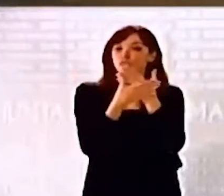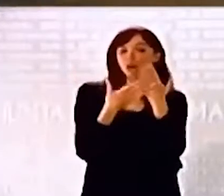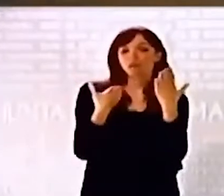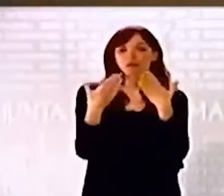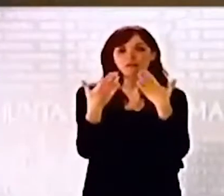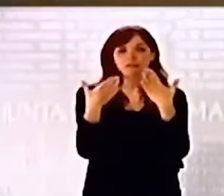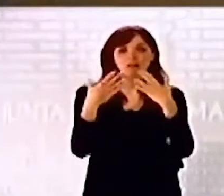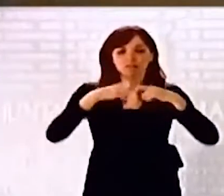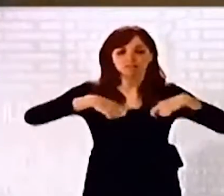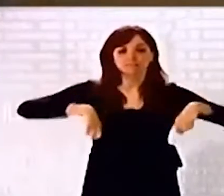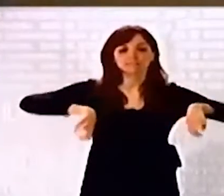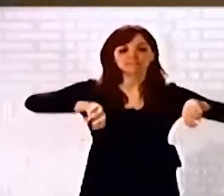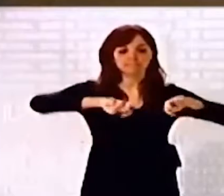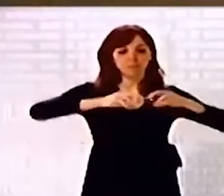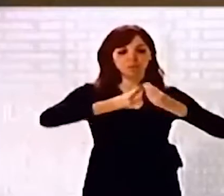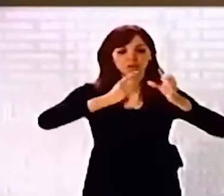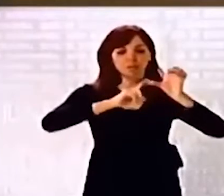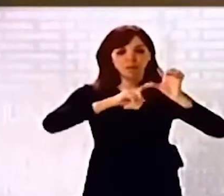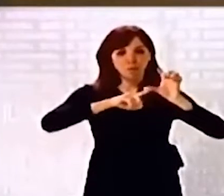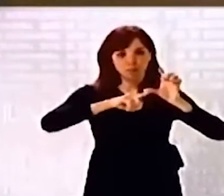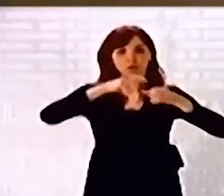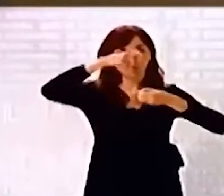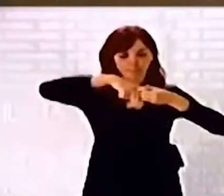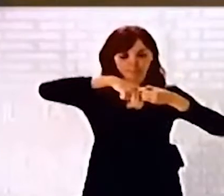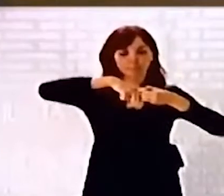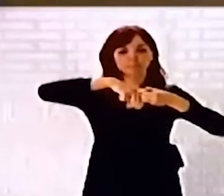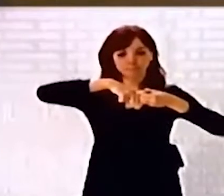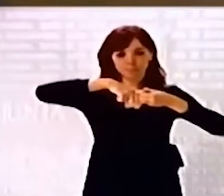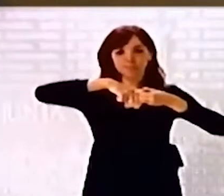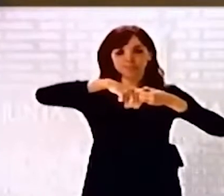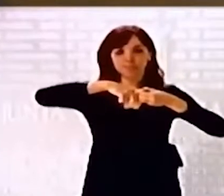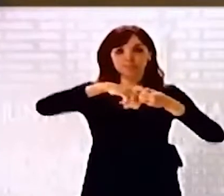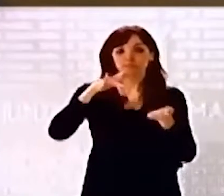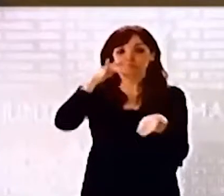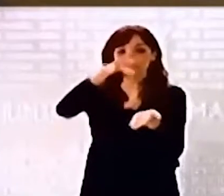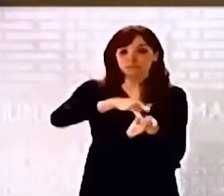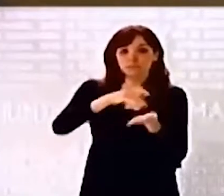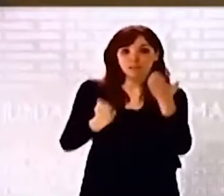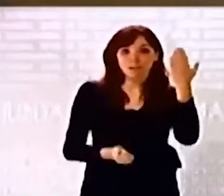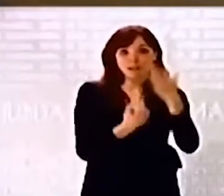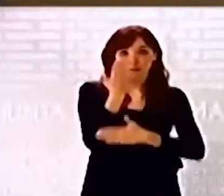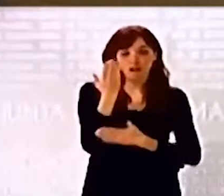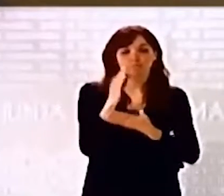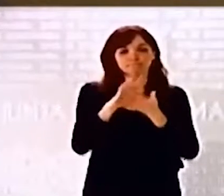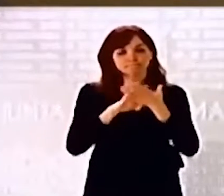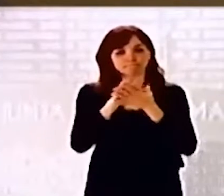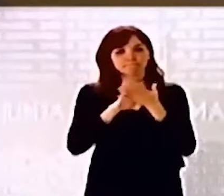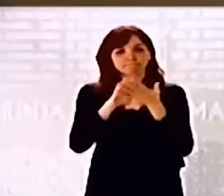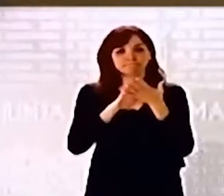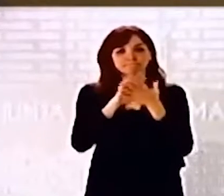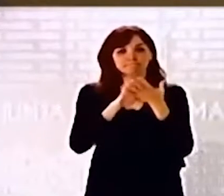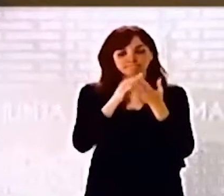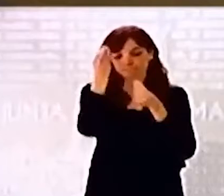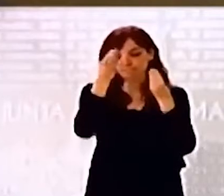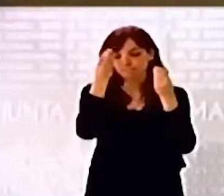de la Junta de Extremadura, en la sesión que hemos celebrado esta mañana, se ha